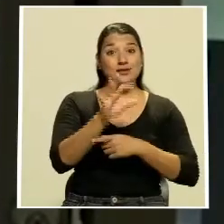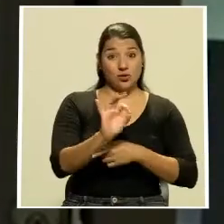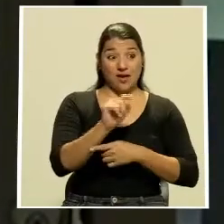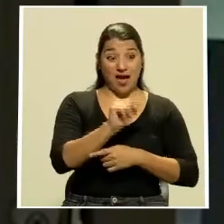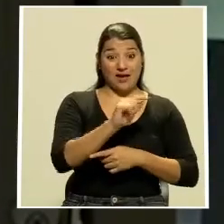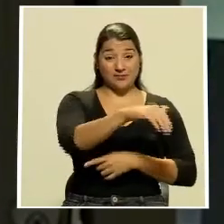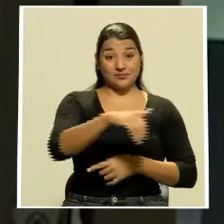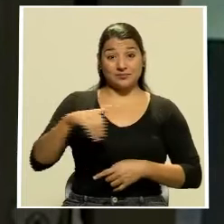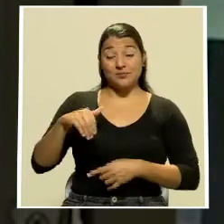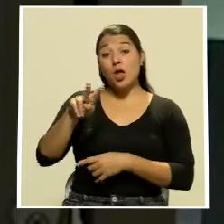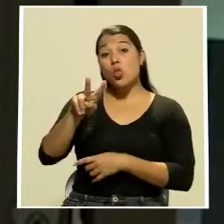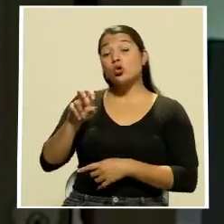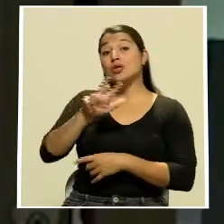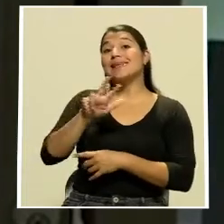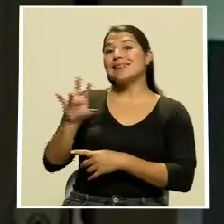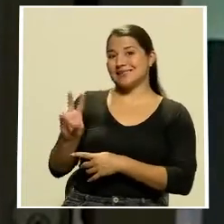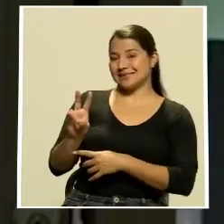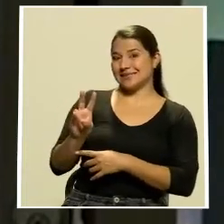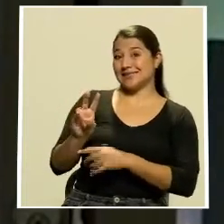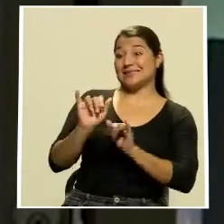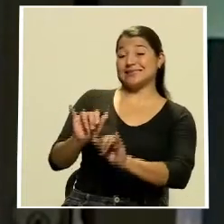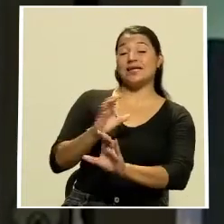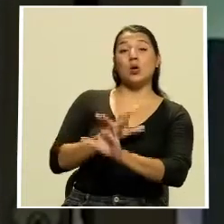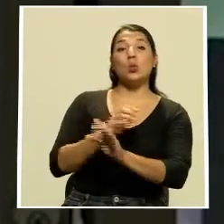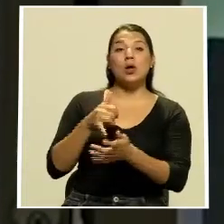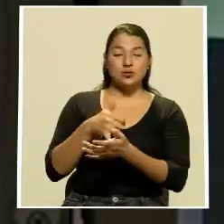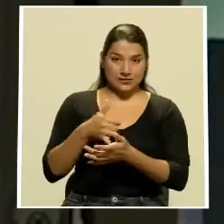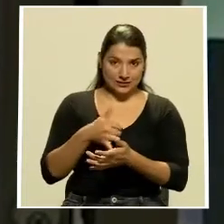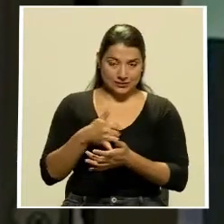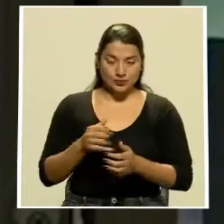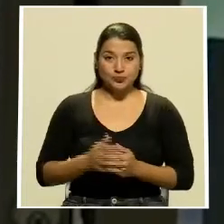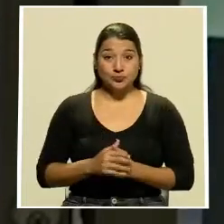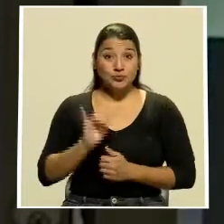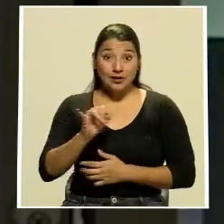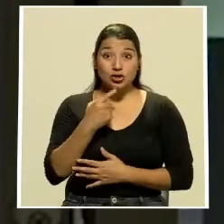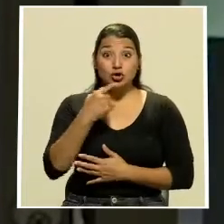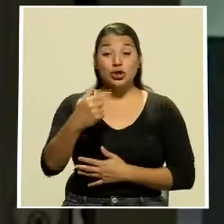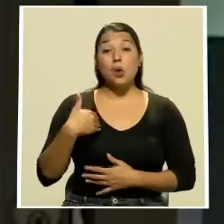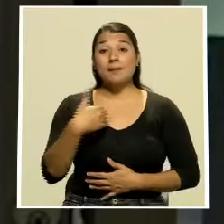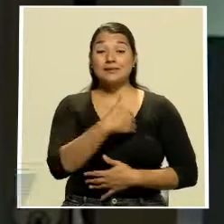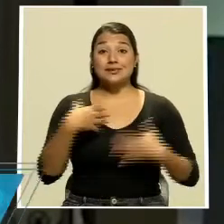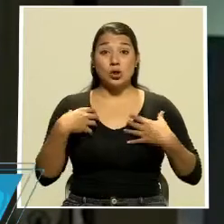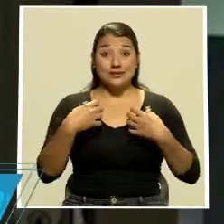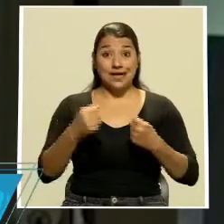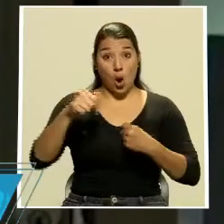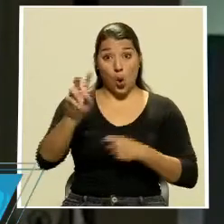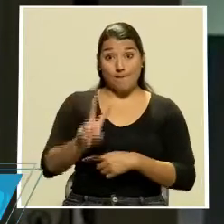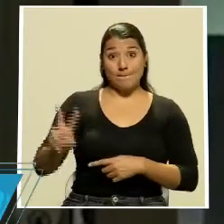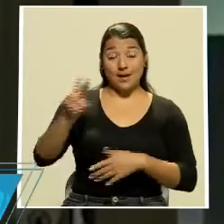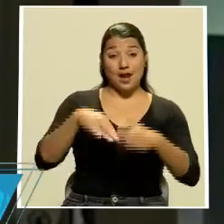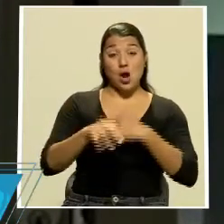de las cuales 237 requieren de cuidados intensivos. Así lo dio a conocer el Ministerio de Salud este viernes en la